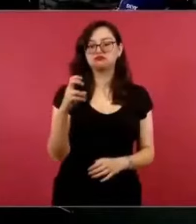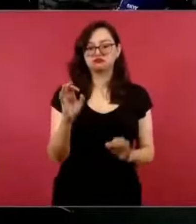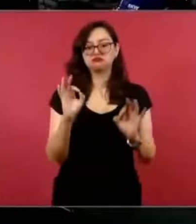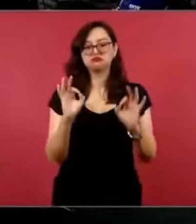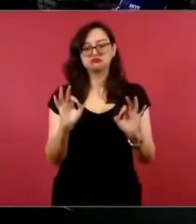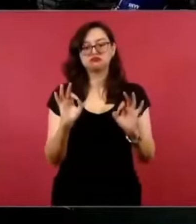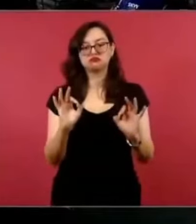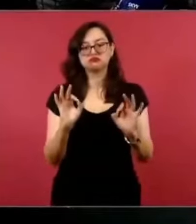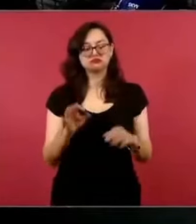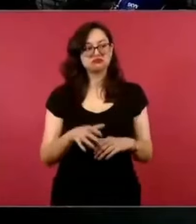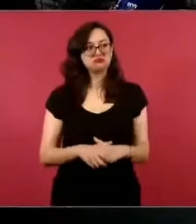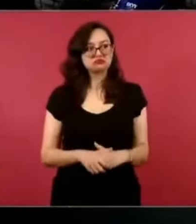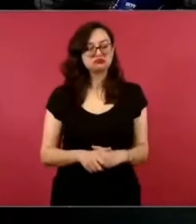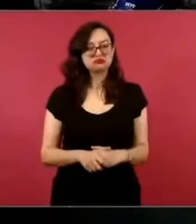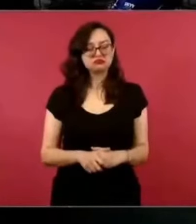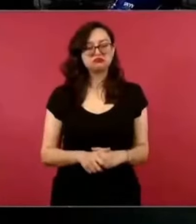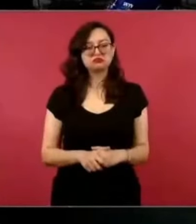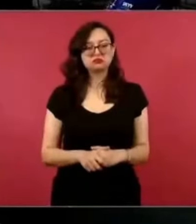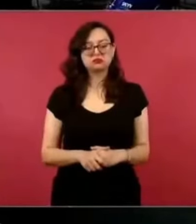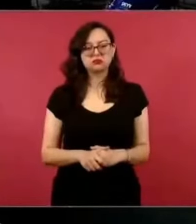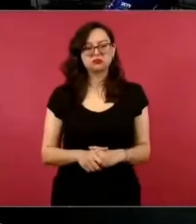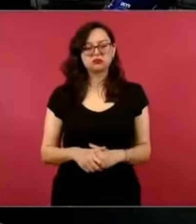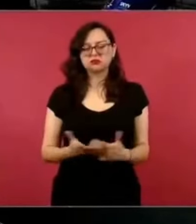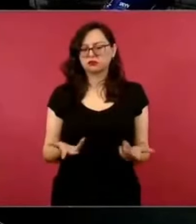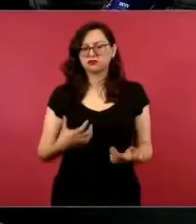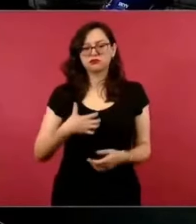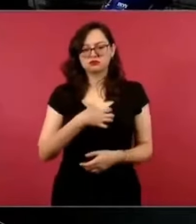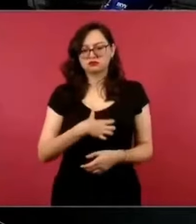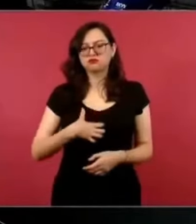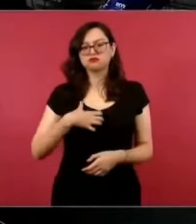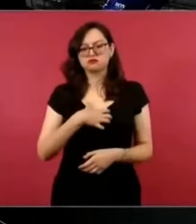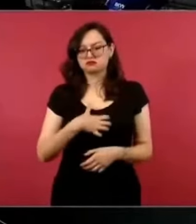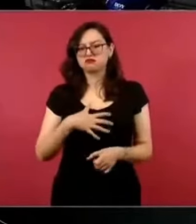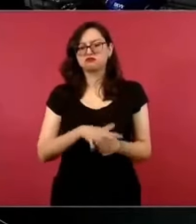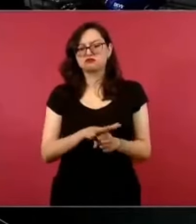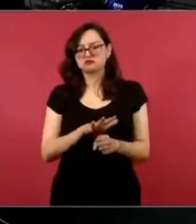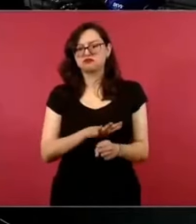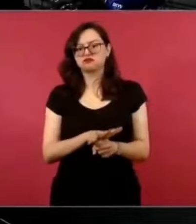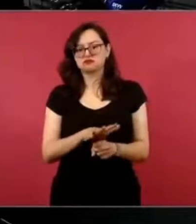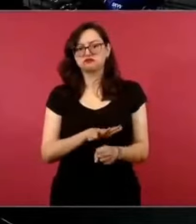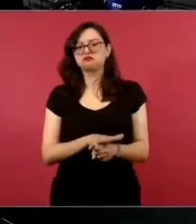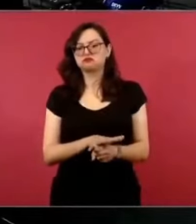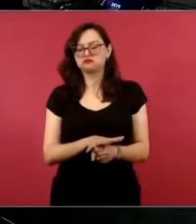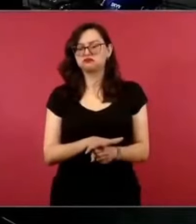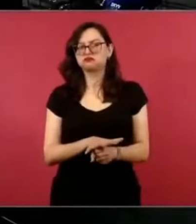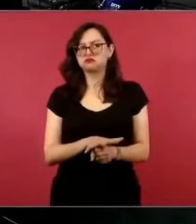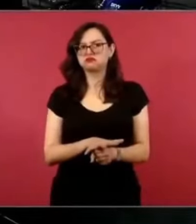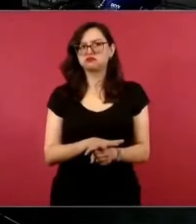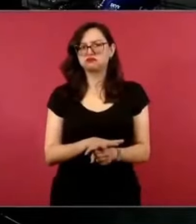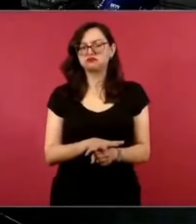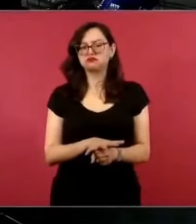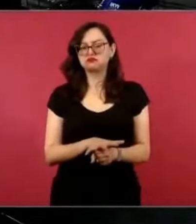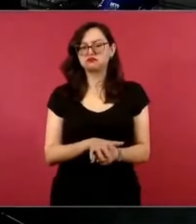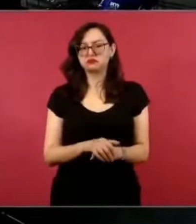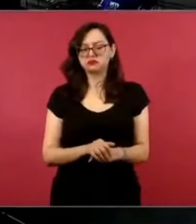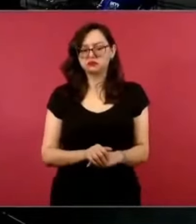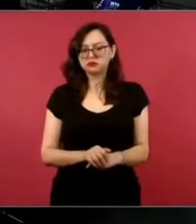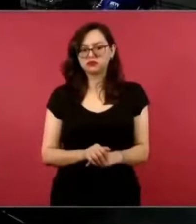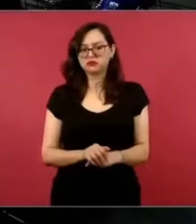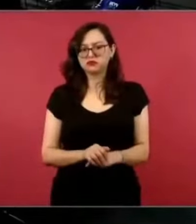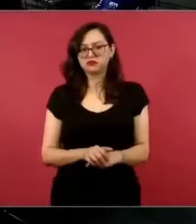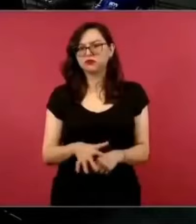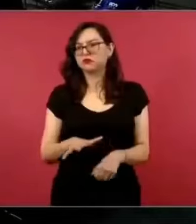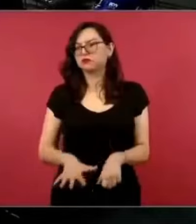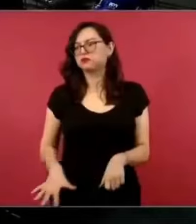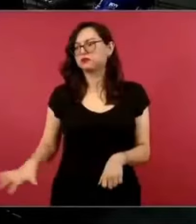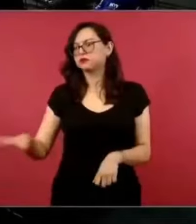Estoy muy contento, muy satisfecho por la decisión que tomó